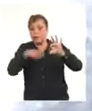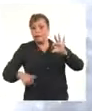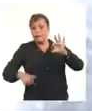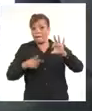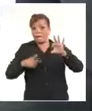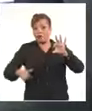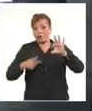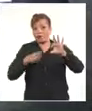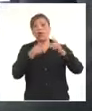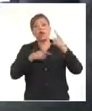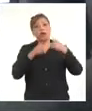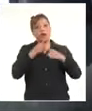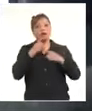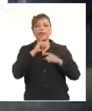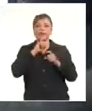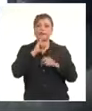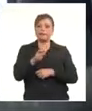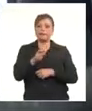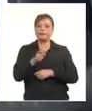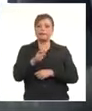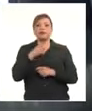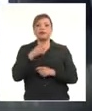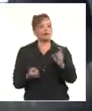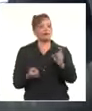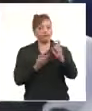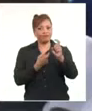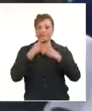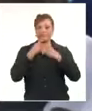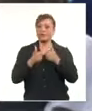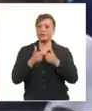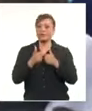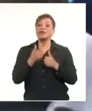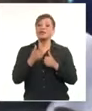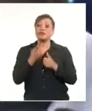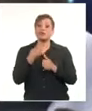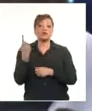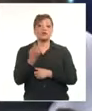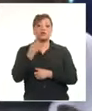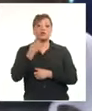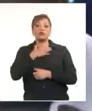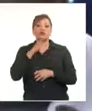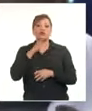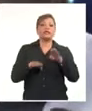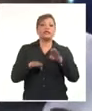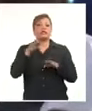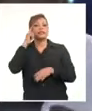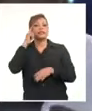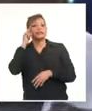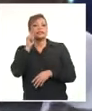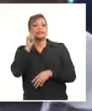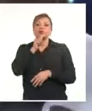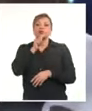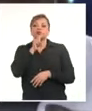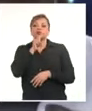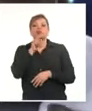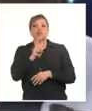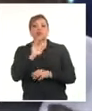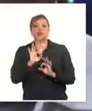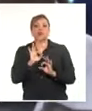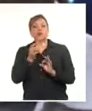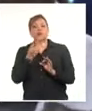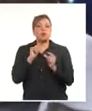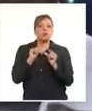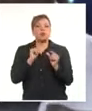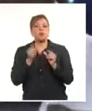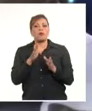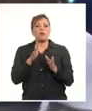ha sido un reto muy grande porque nos dio una inestabilidad y eso generó un poco